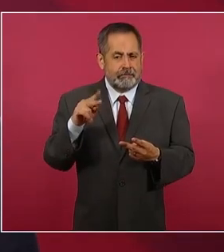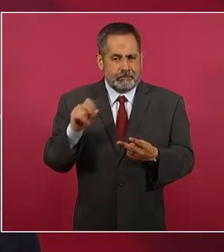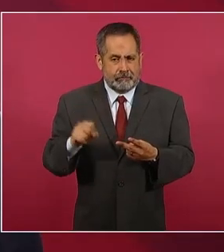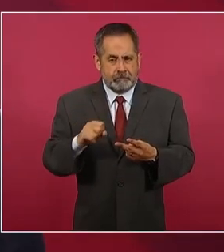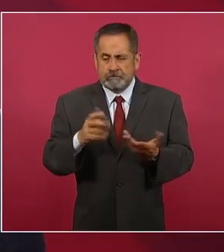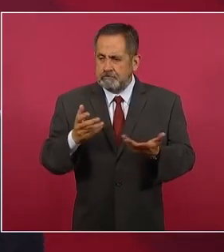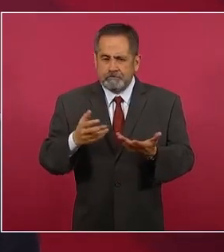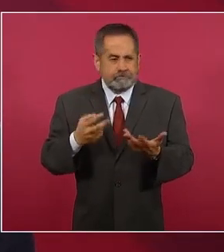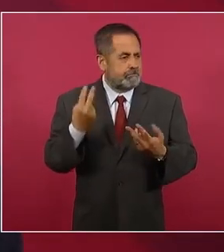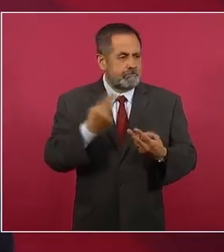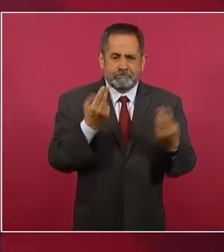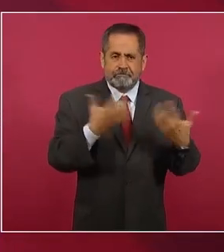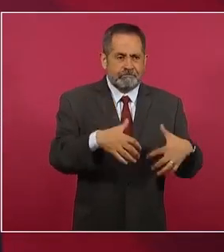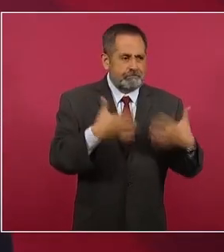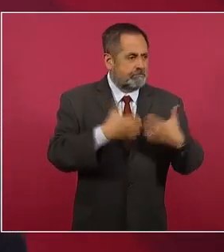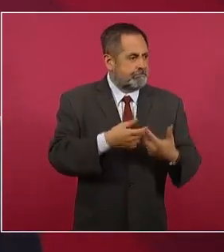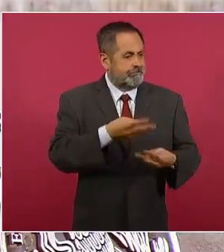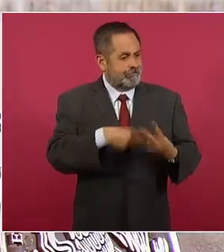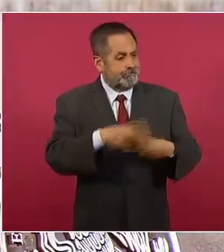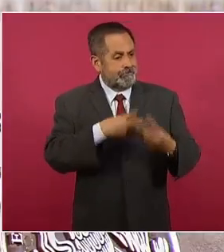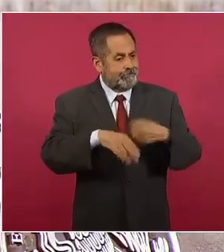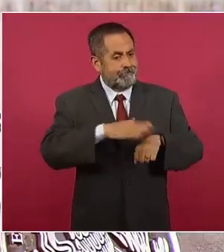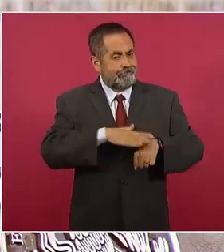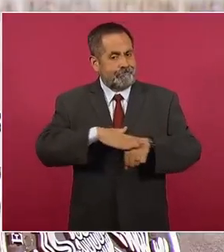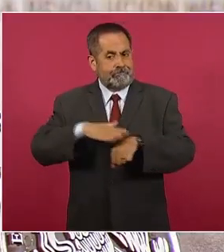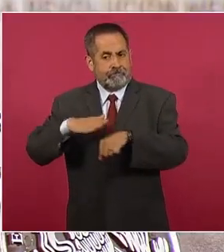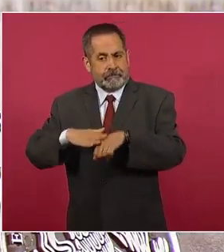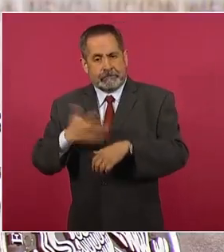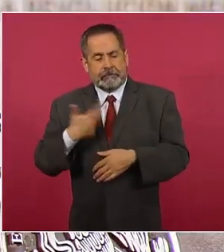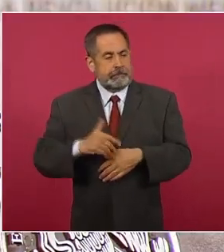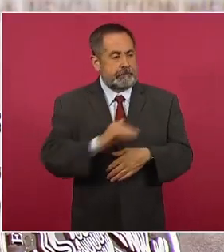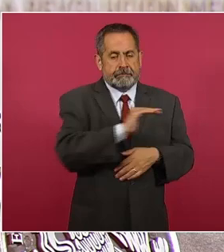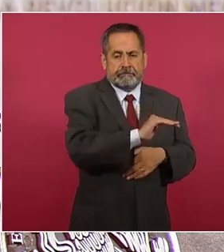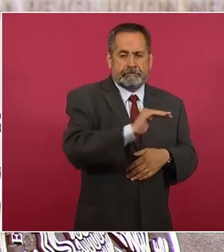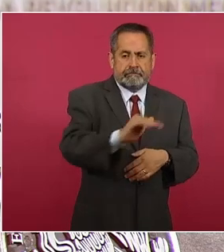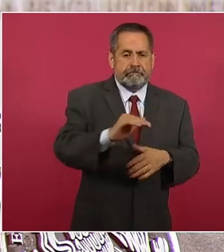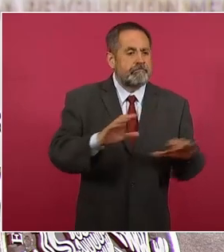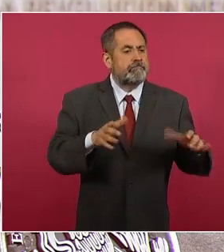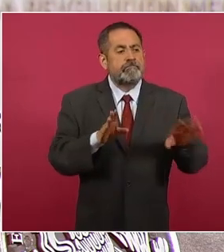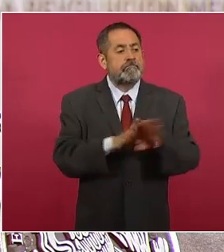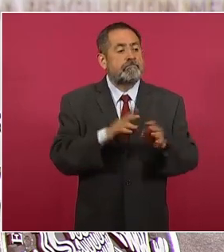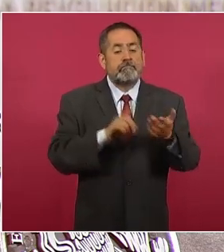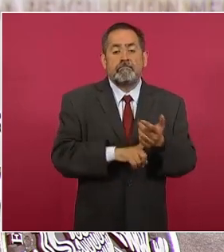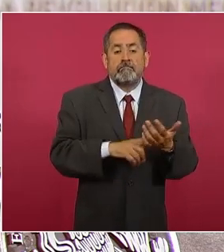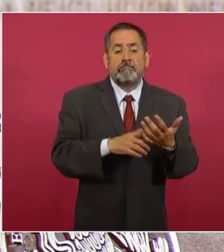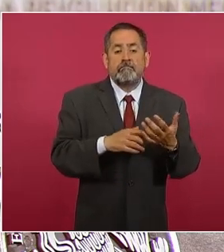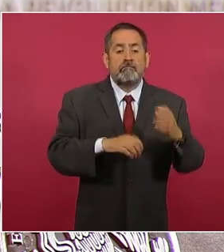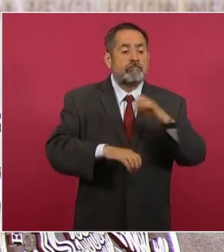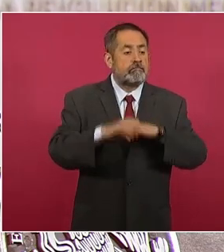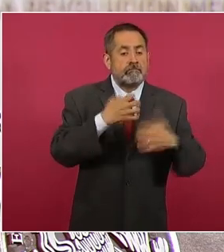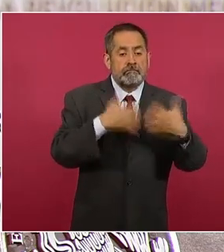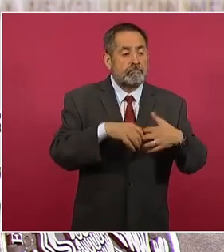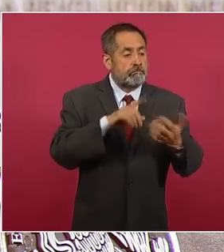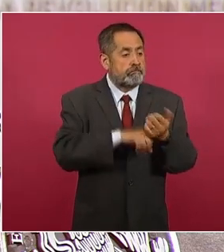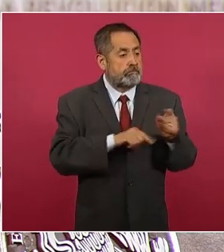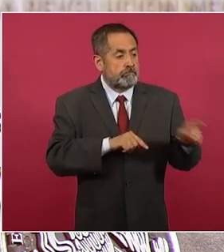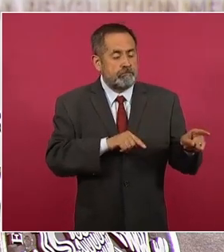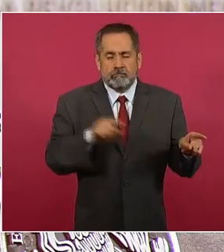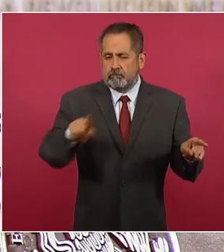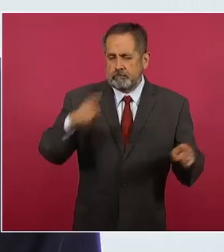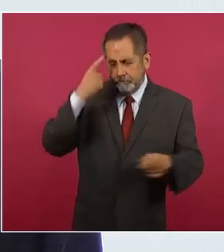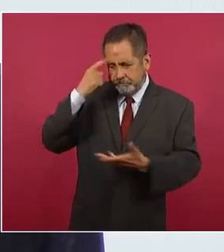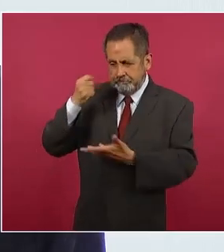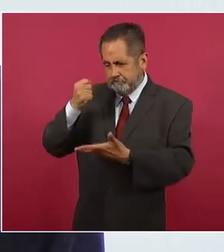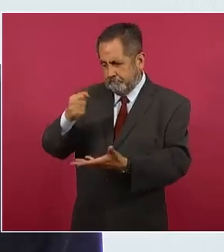privadas como otra contribución por parte de los programas que ya están en el presupuesto del gobierno federal